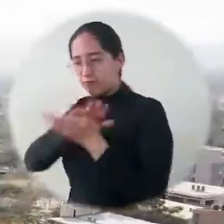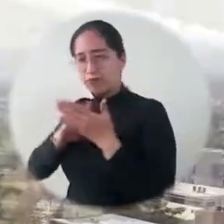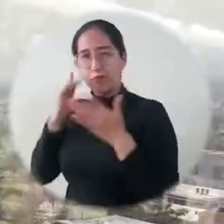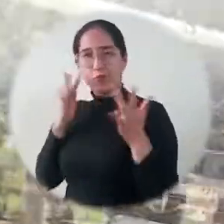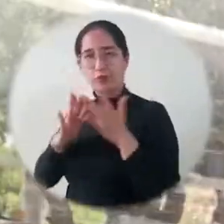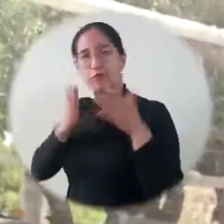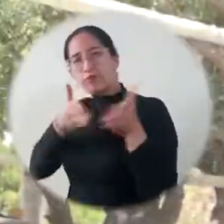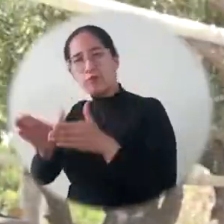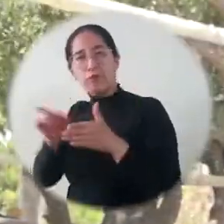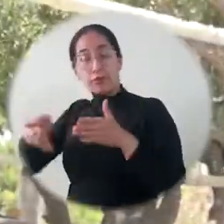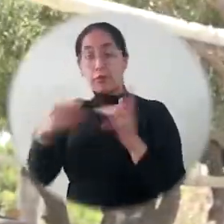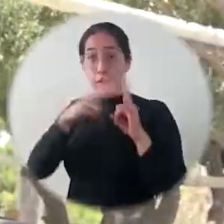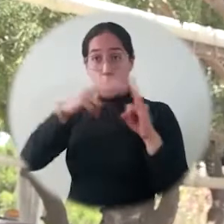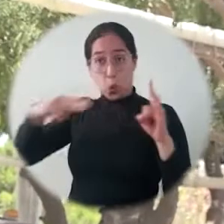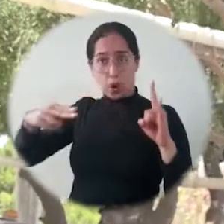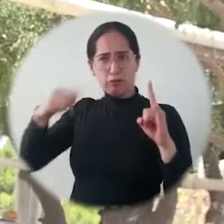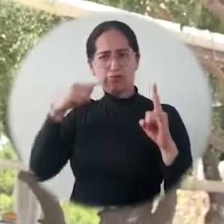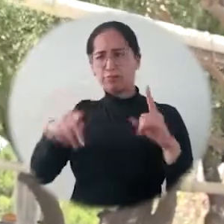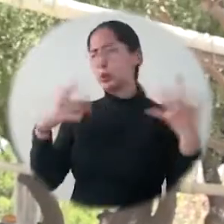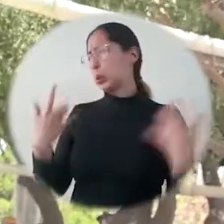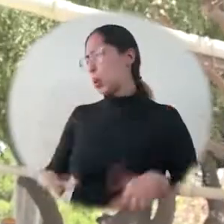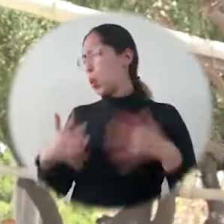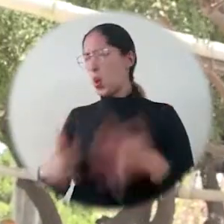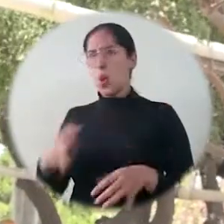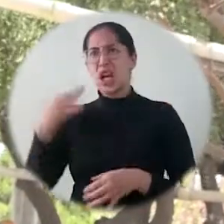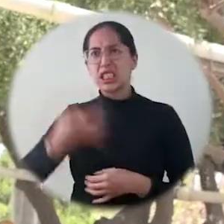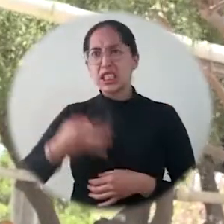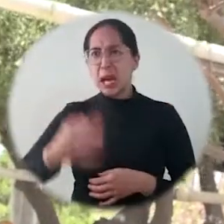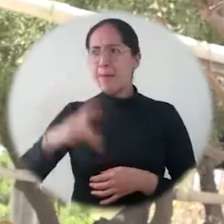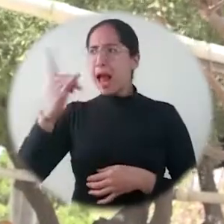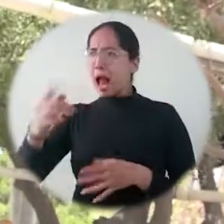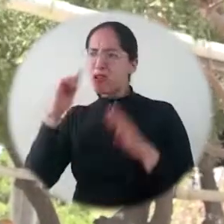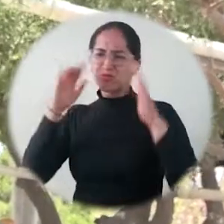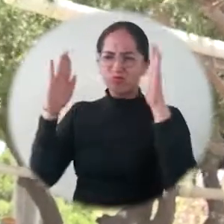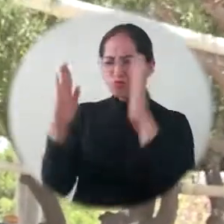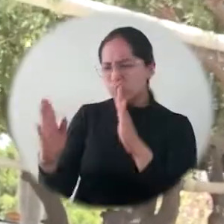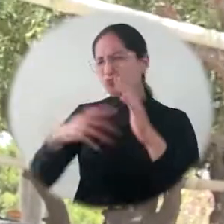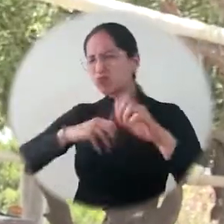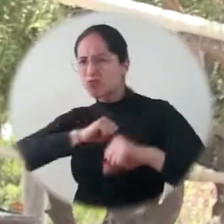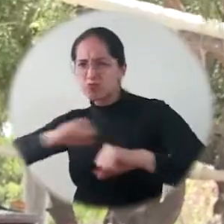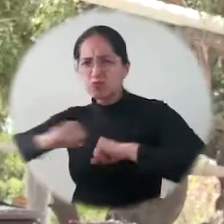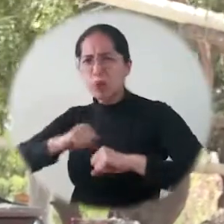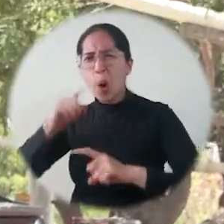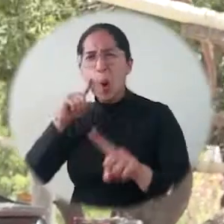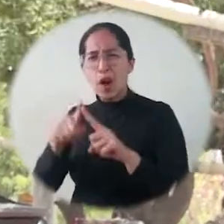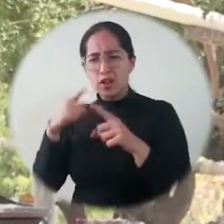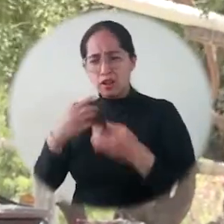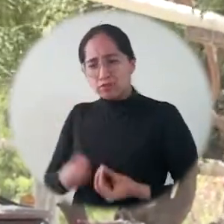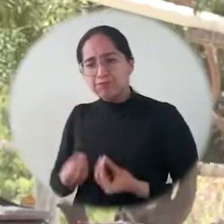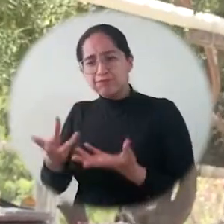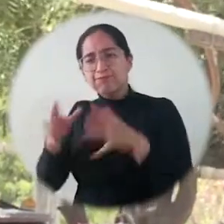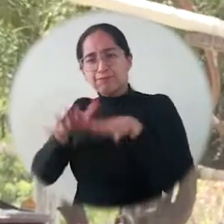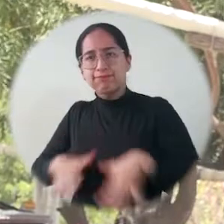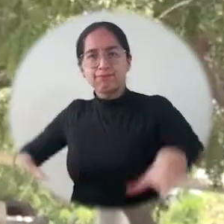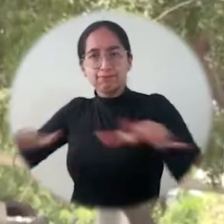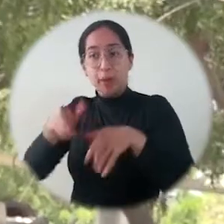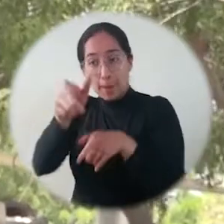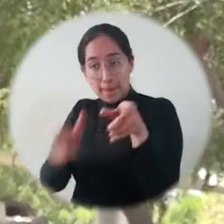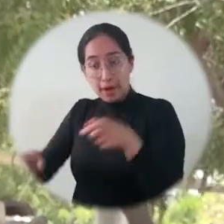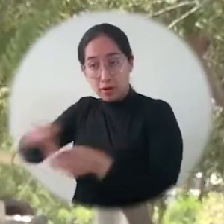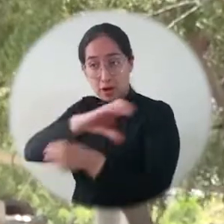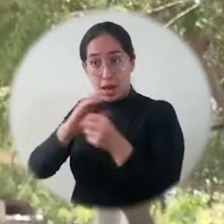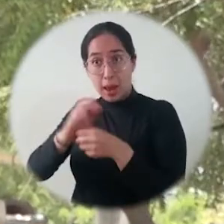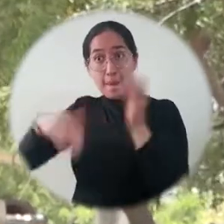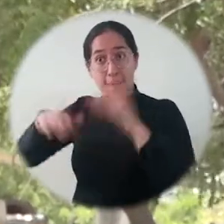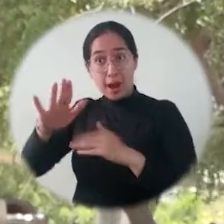La Universidad del Magdalena siempre ha estado en toda la disposición y presta a contribuir a la ciudadanía más